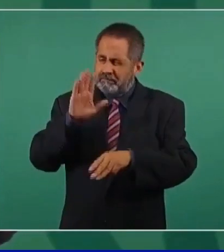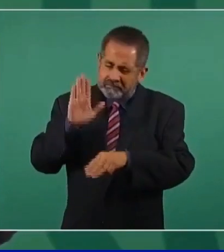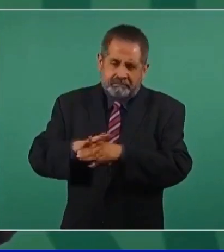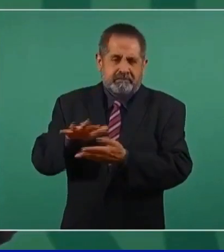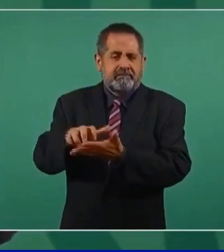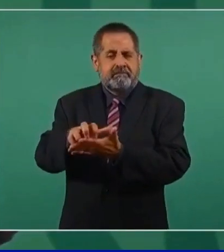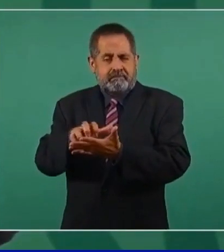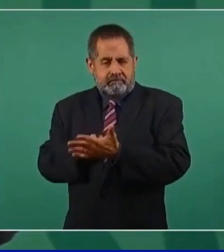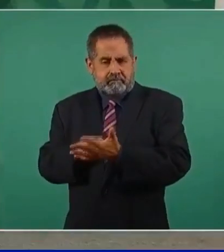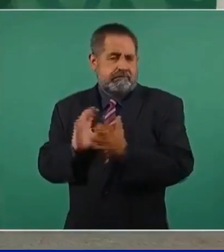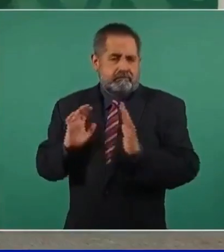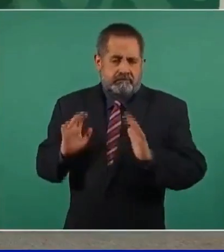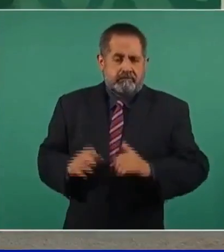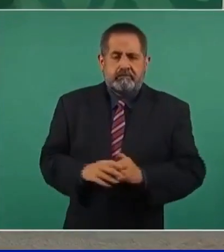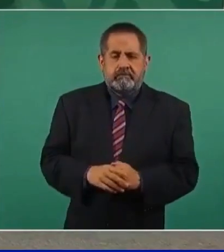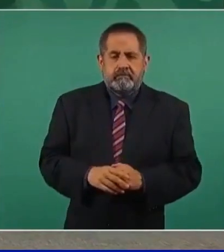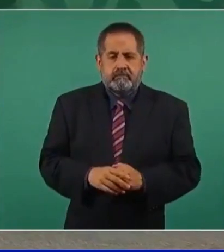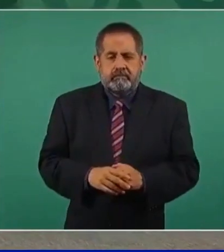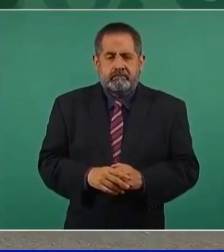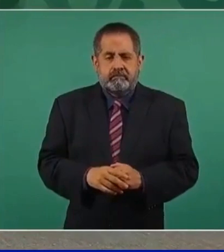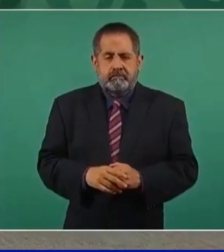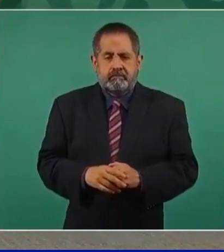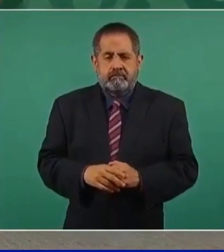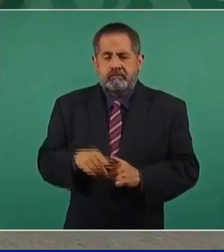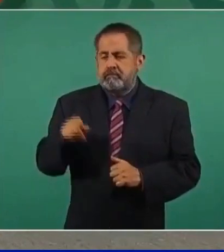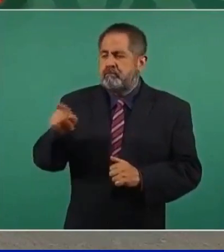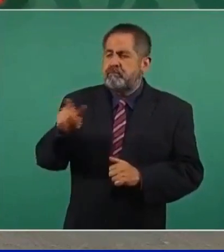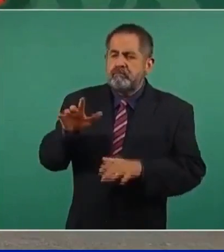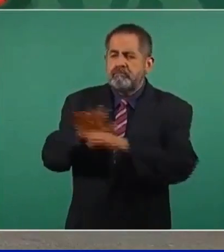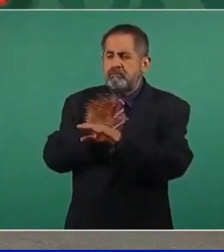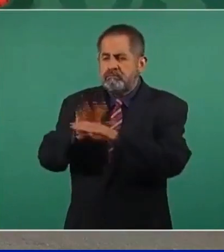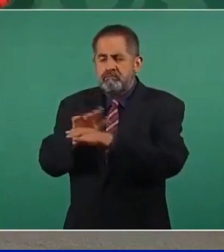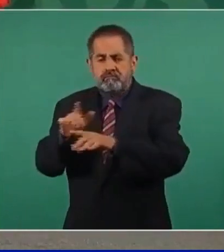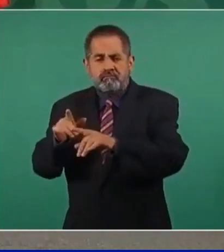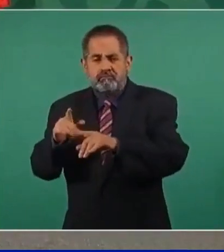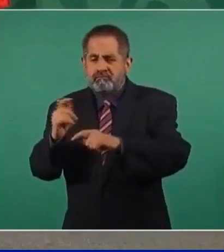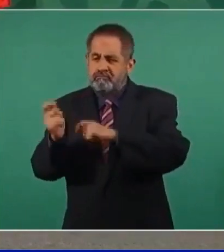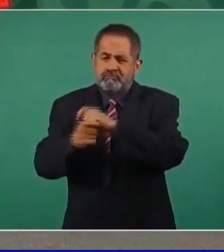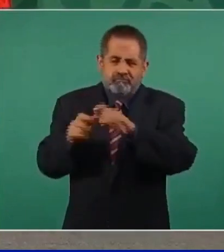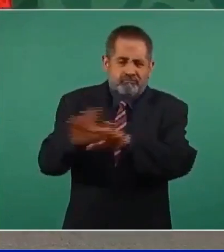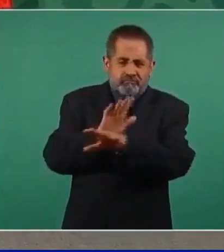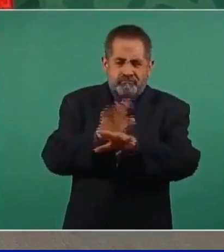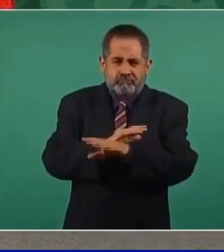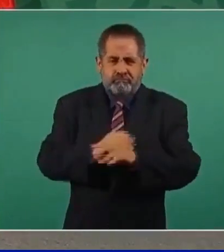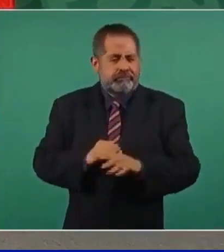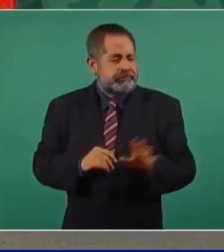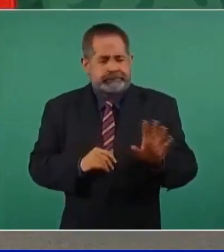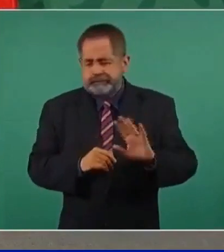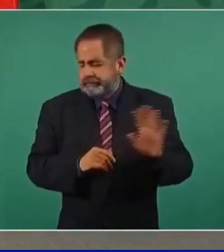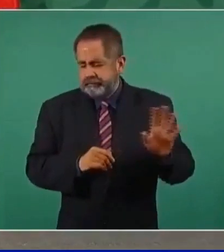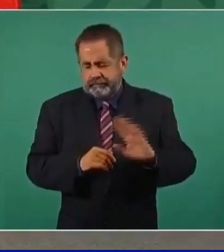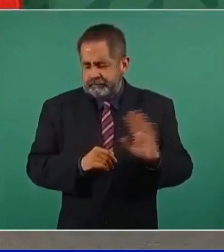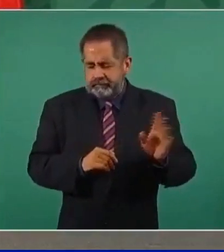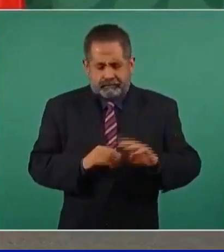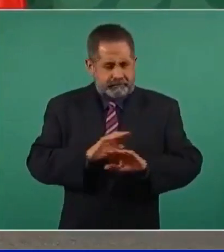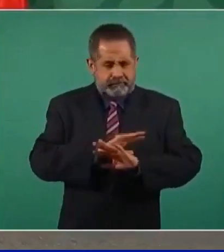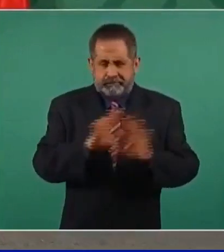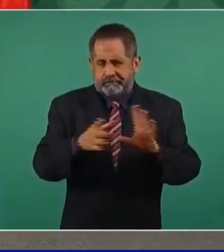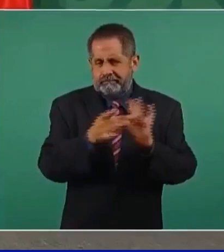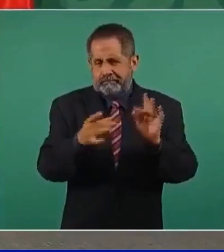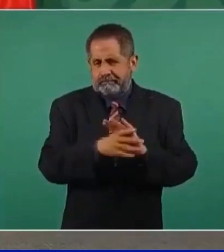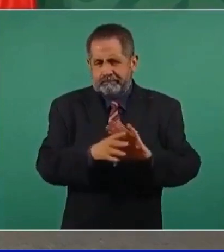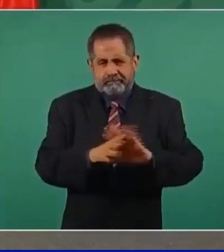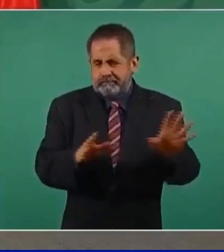no cambios en la no habría una reforma tributaria. No, ya expliqué que son